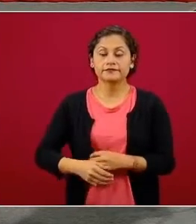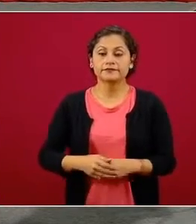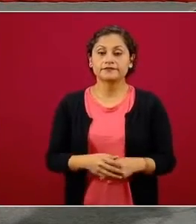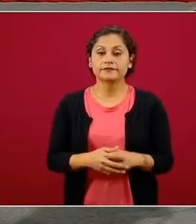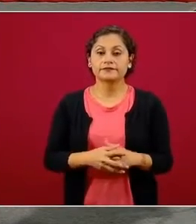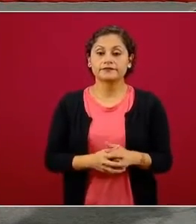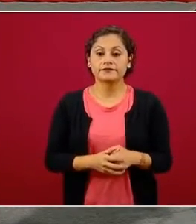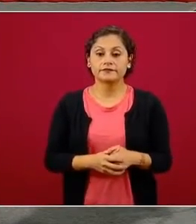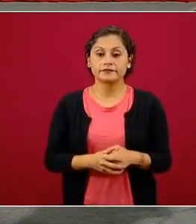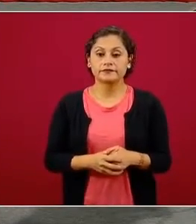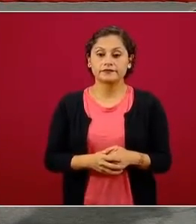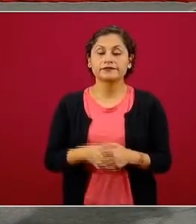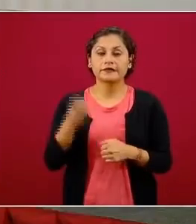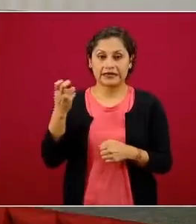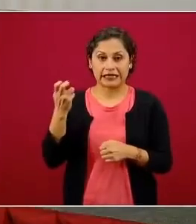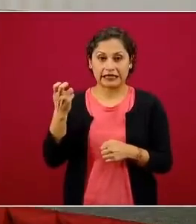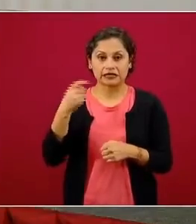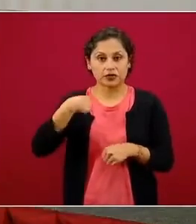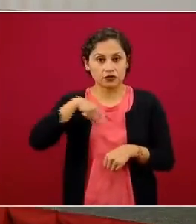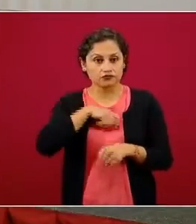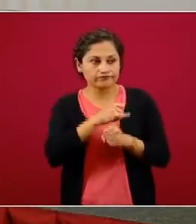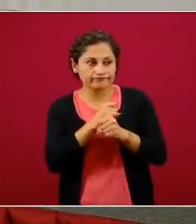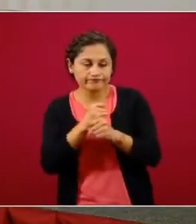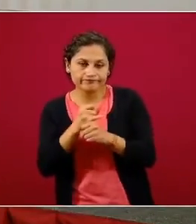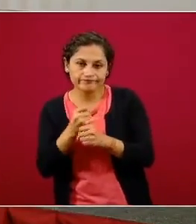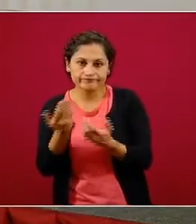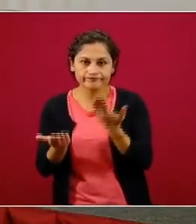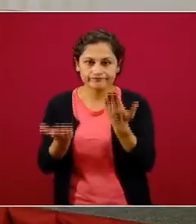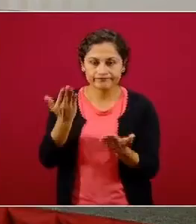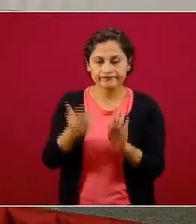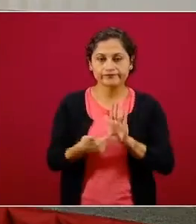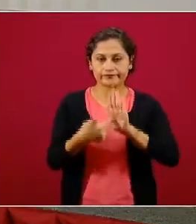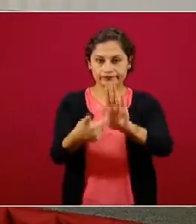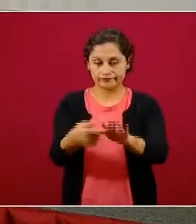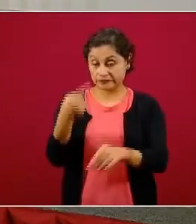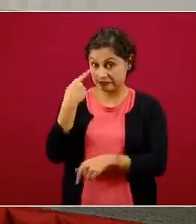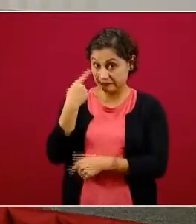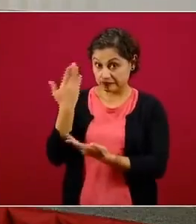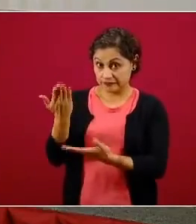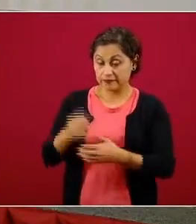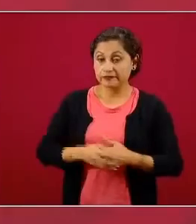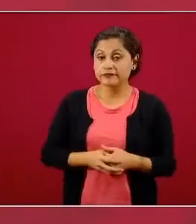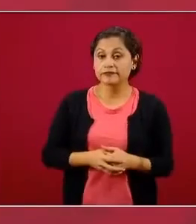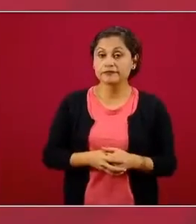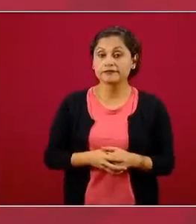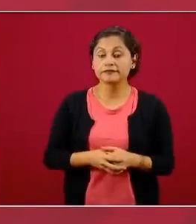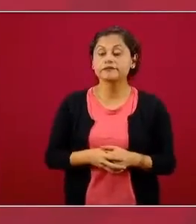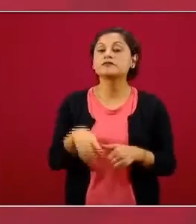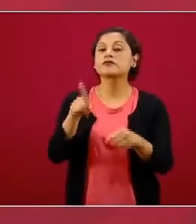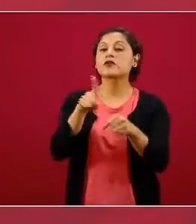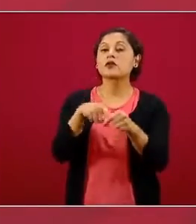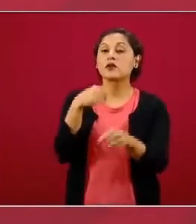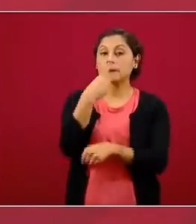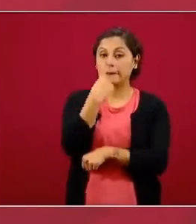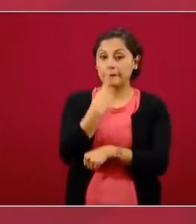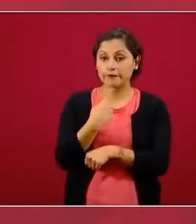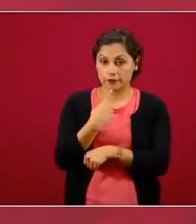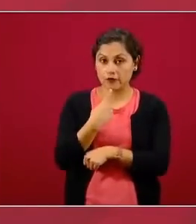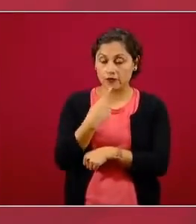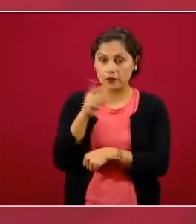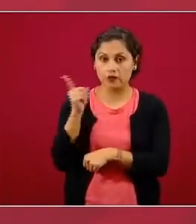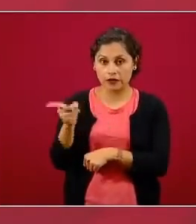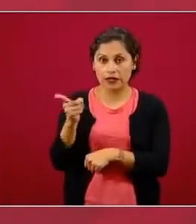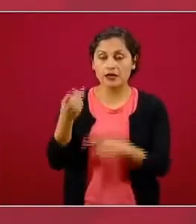adelanto de ese análisis. Aquí lo que podemos ver, como lo señaló el doctor Alomía, es en color rojo están los casos